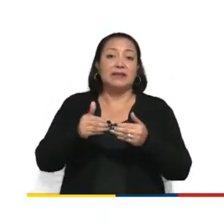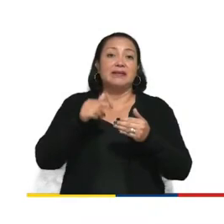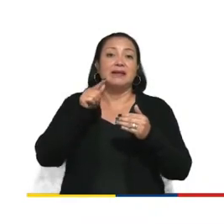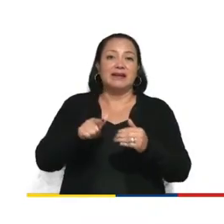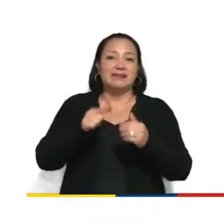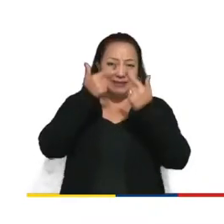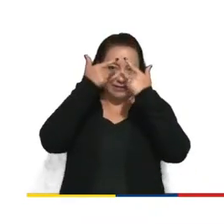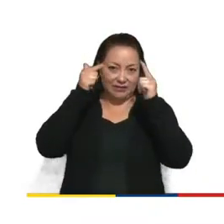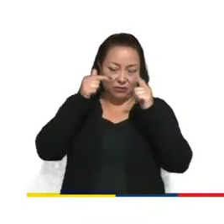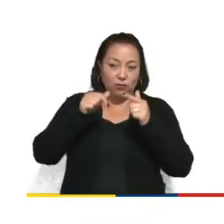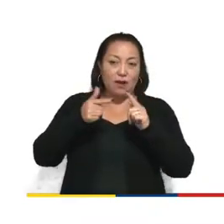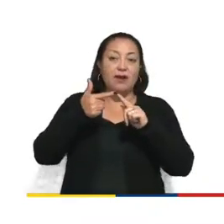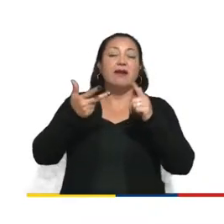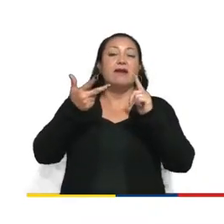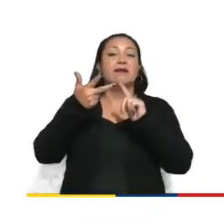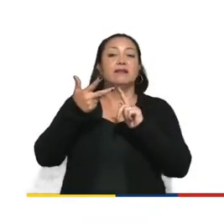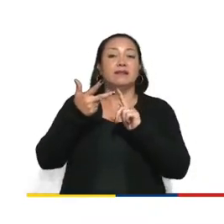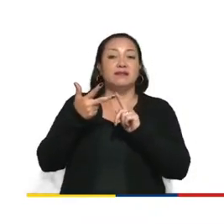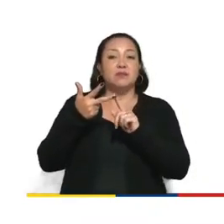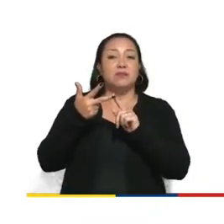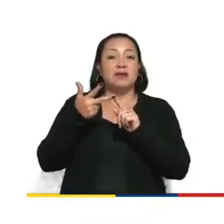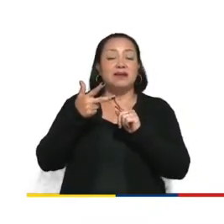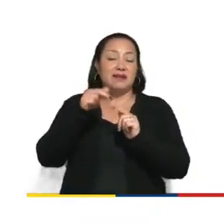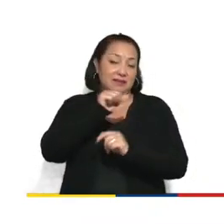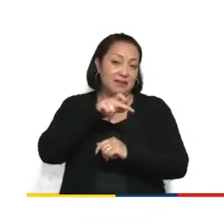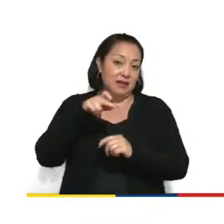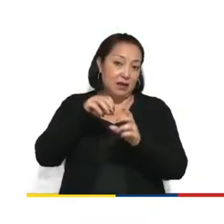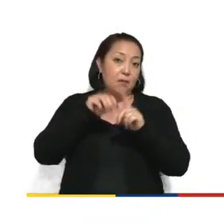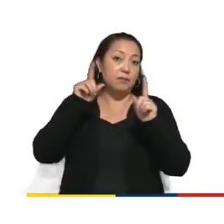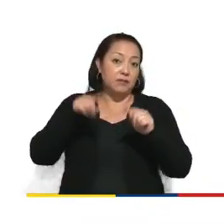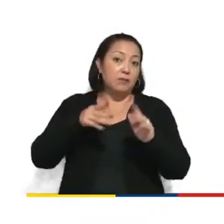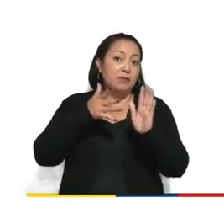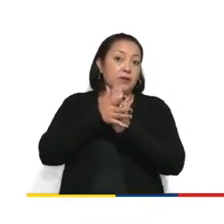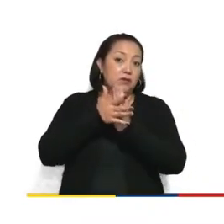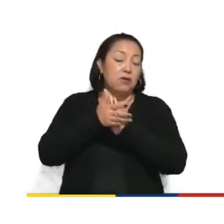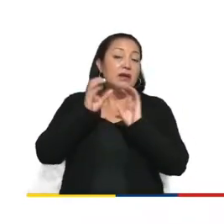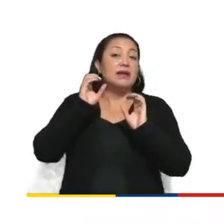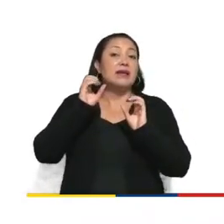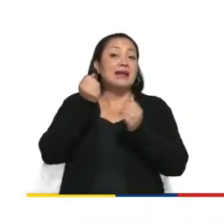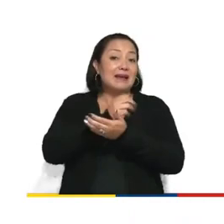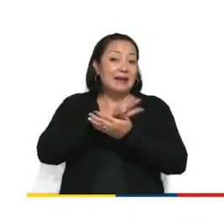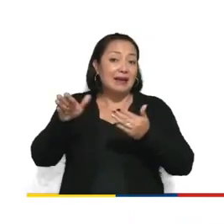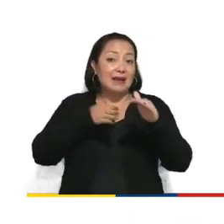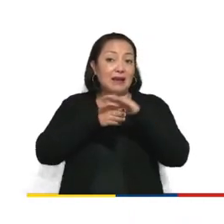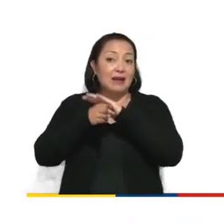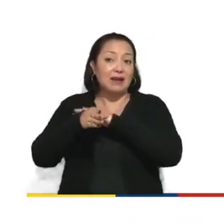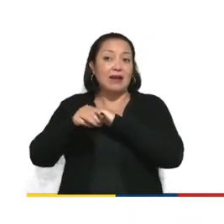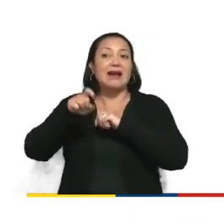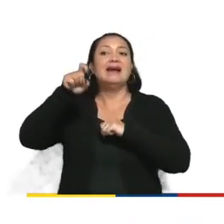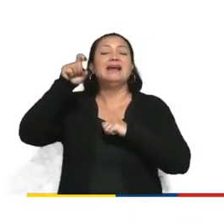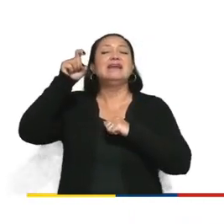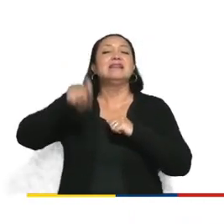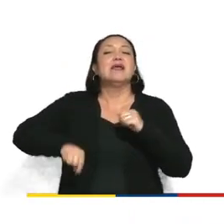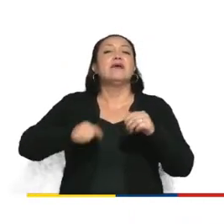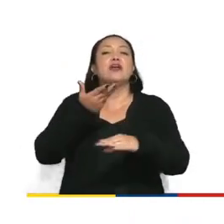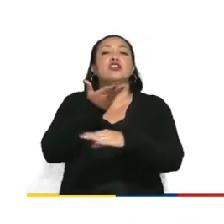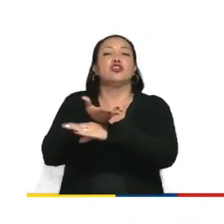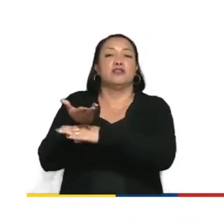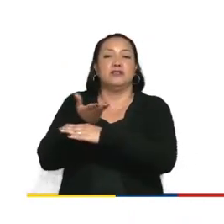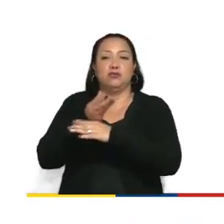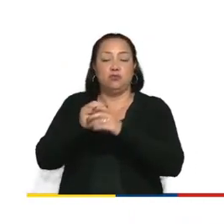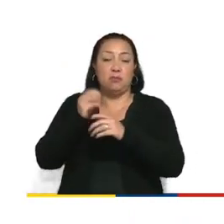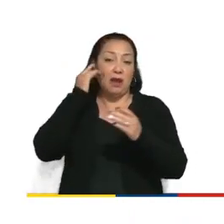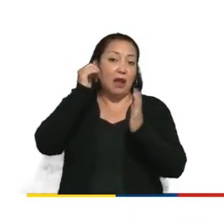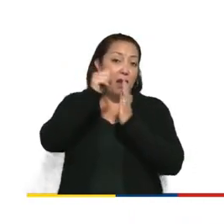tercer paso para que las aplicaciones lleguen a ser de Zero Rating es presentar una solicitud para participar en ese